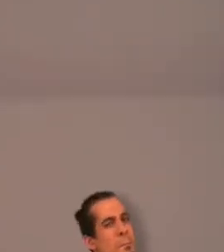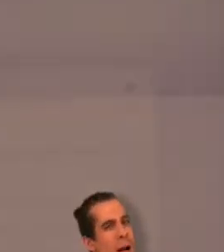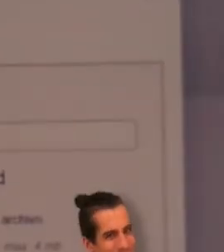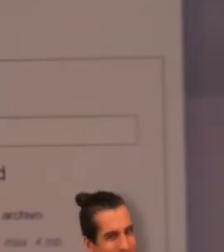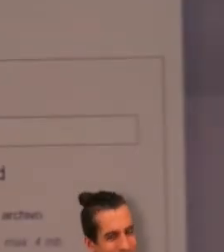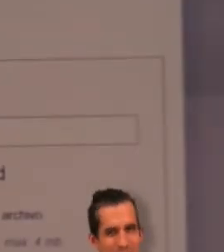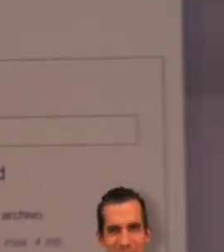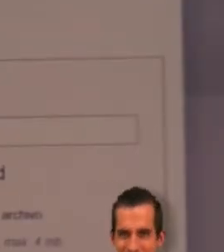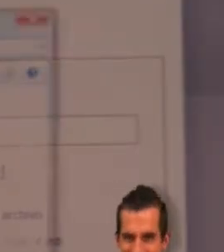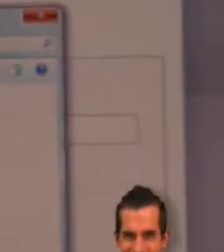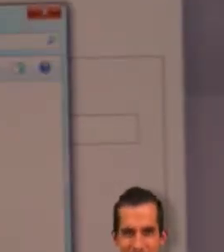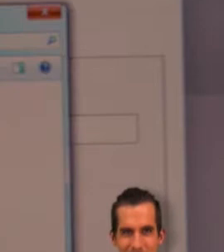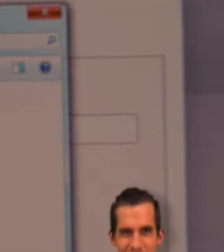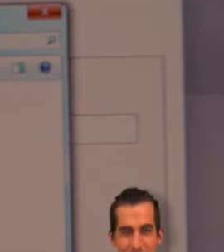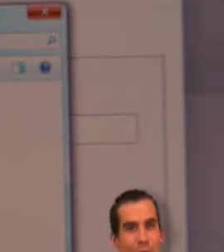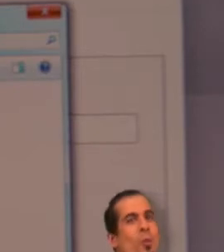adscrito a la plataforma